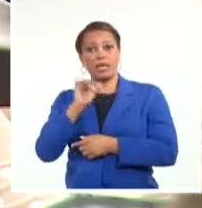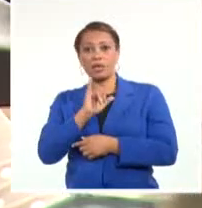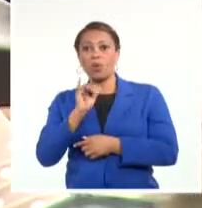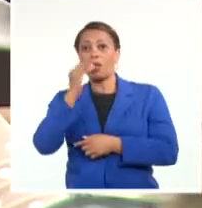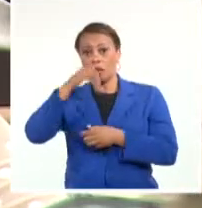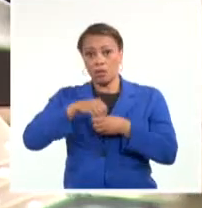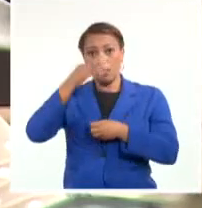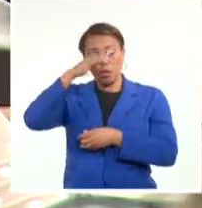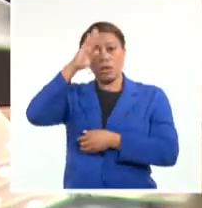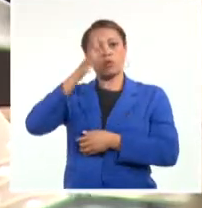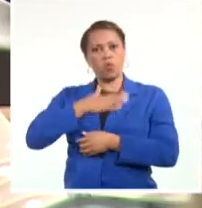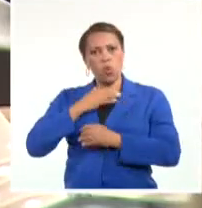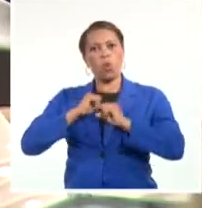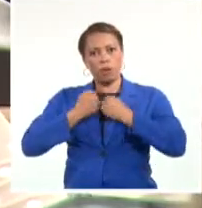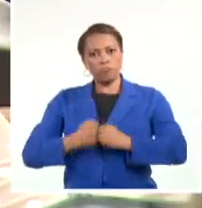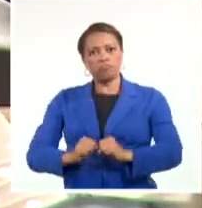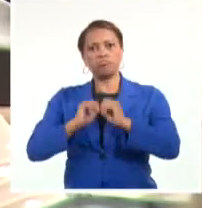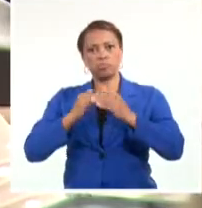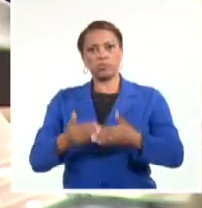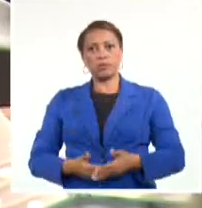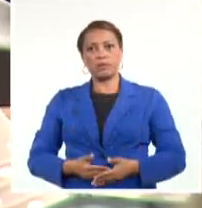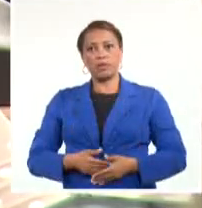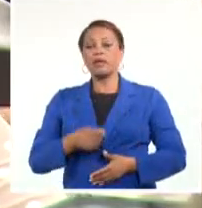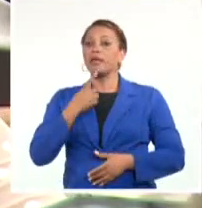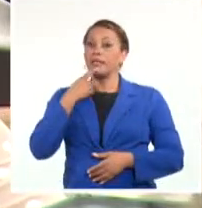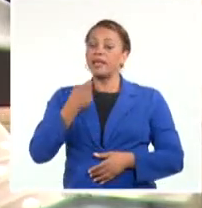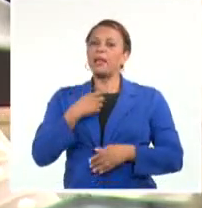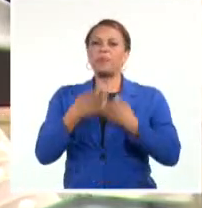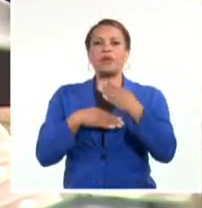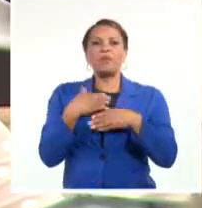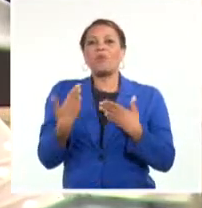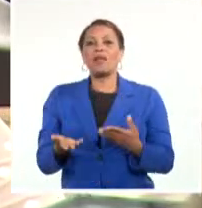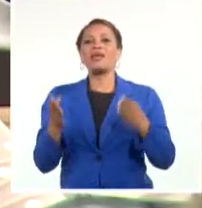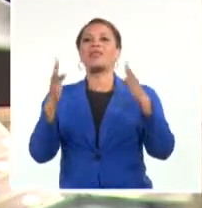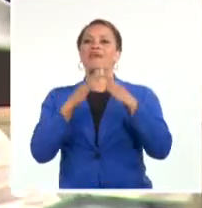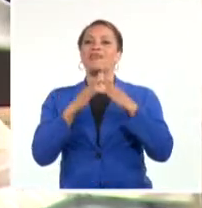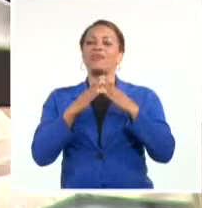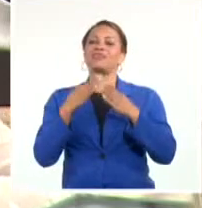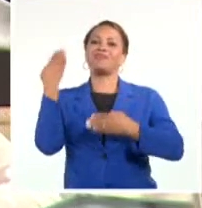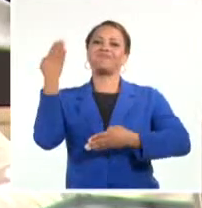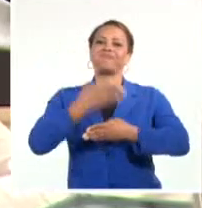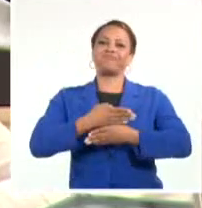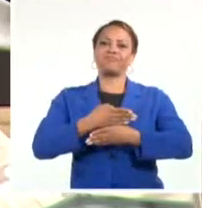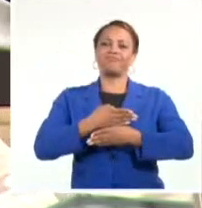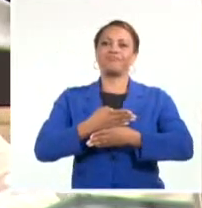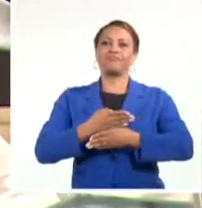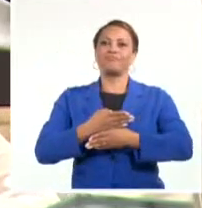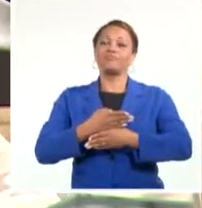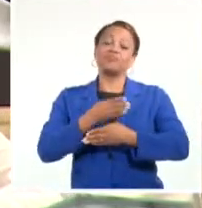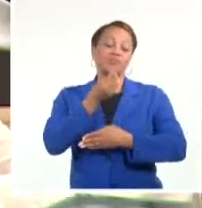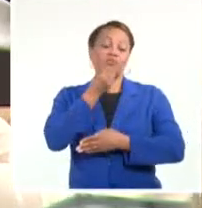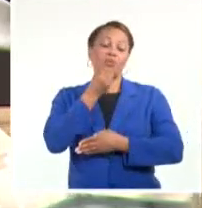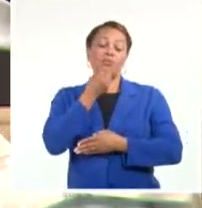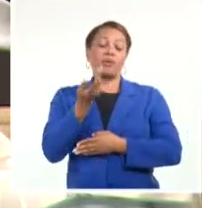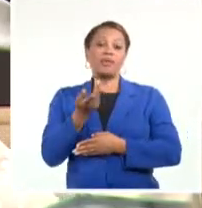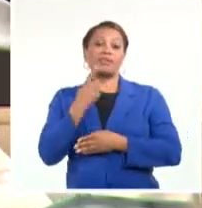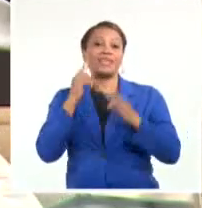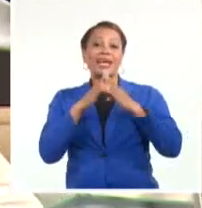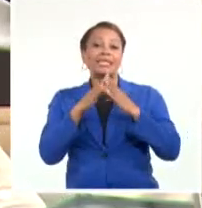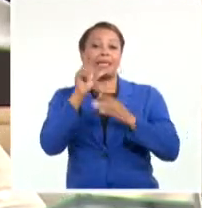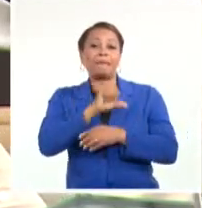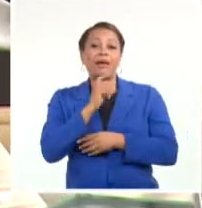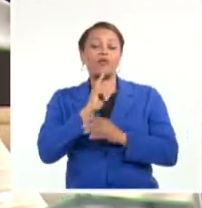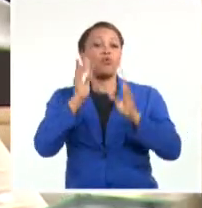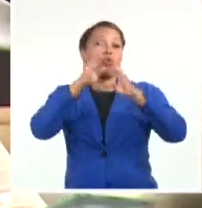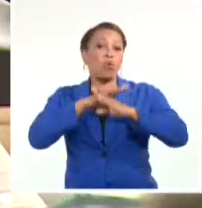Cuba, que sí quieren parir y que es el problema de la vivienda lo que les impide hoy pensar en un proyecto de vida que incluya